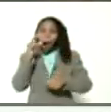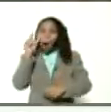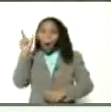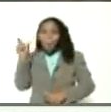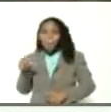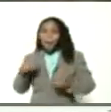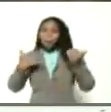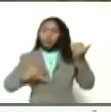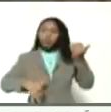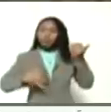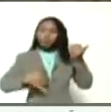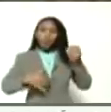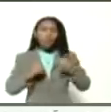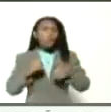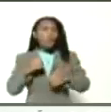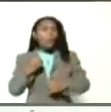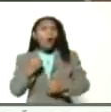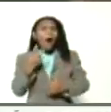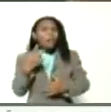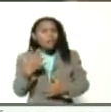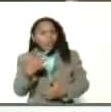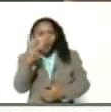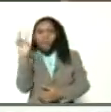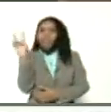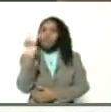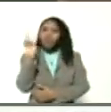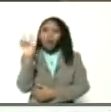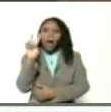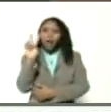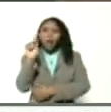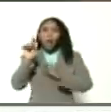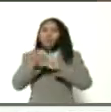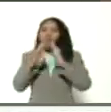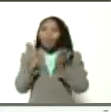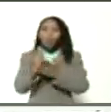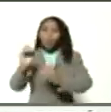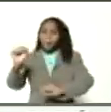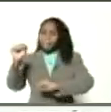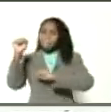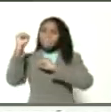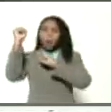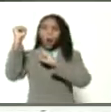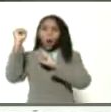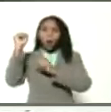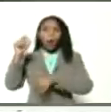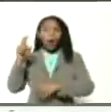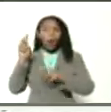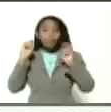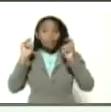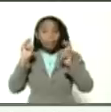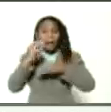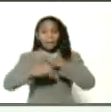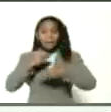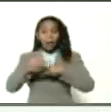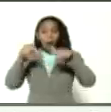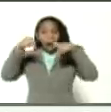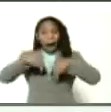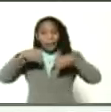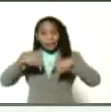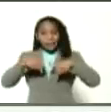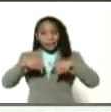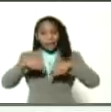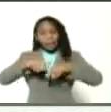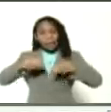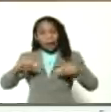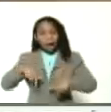¿cuántos venezolanos triunfando en el mundo con las facultades que adquirieron aquí, en su terruño, en